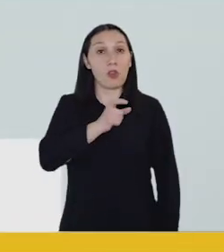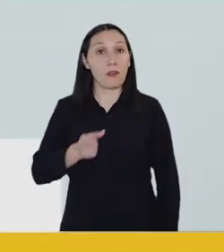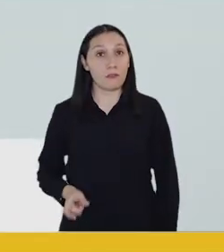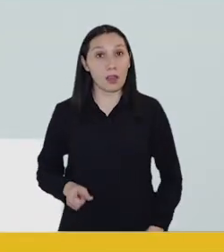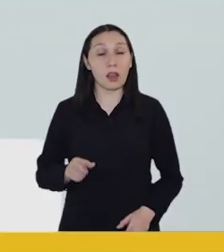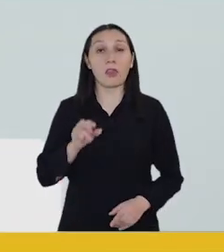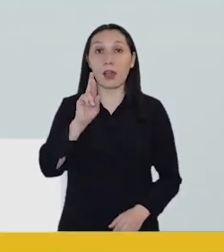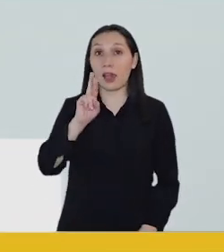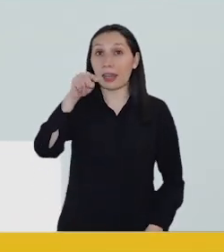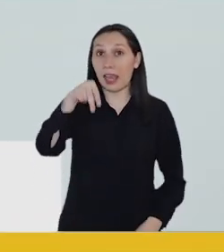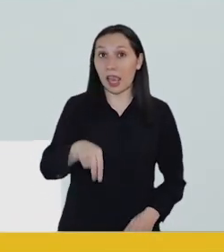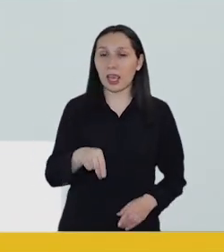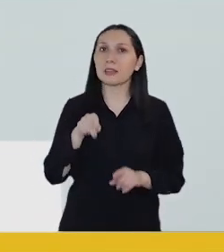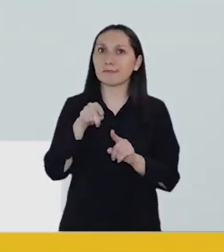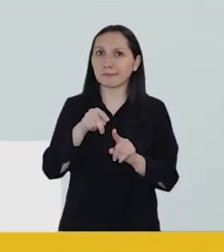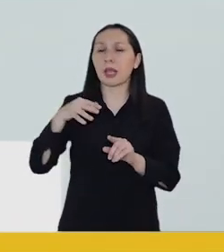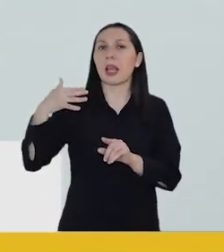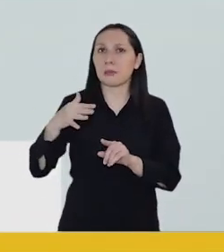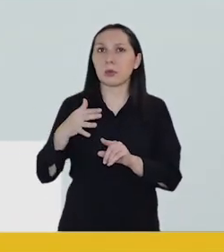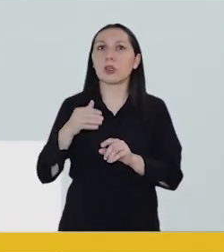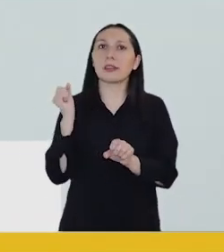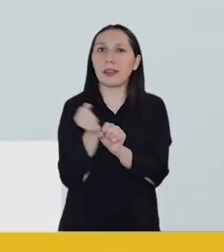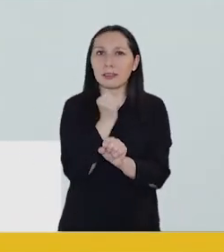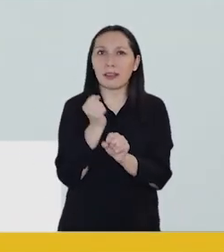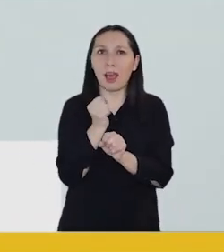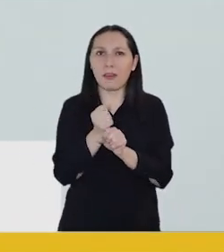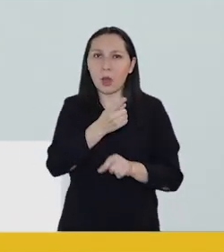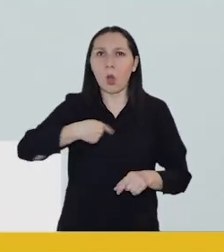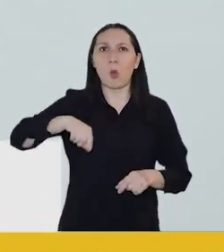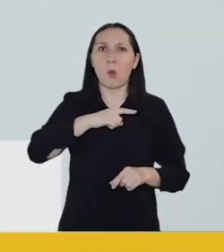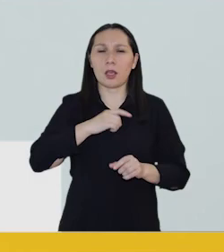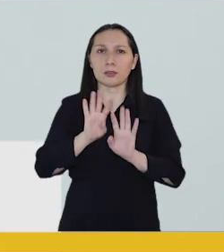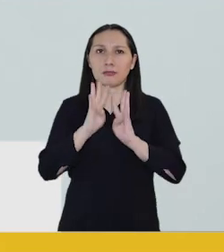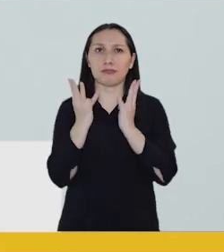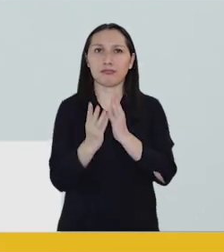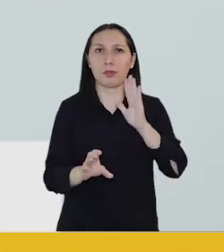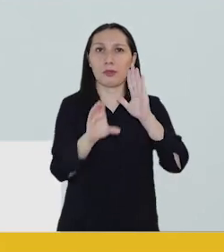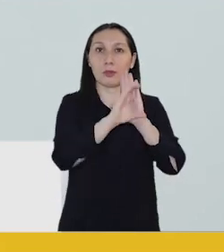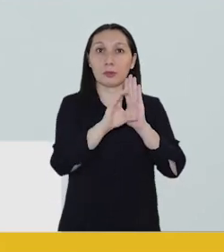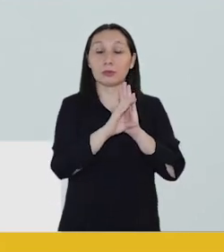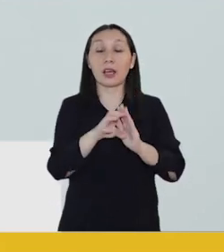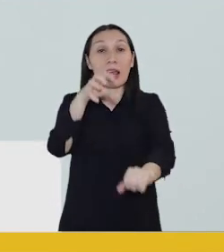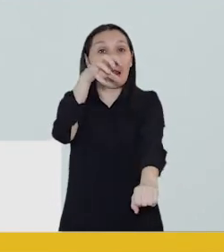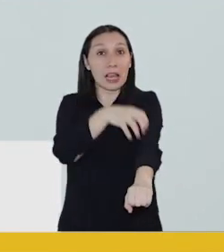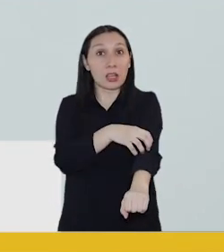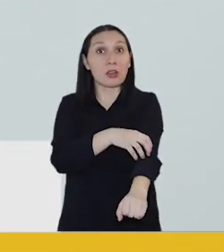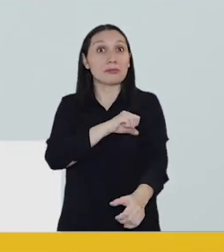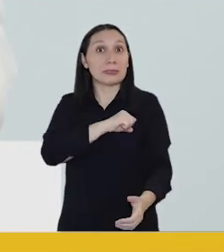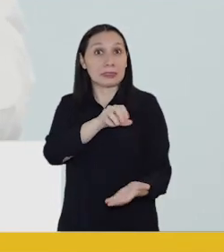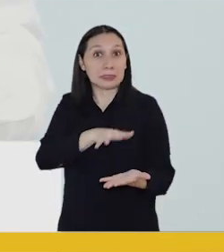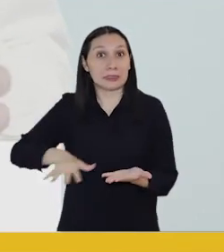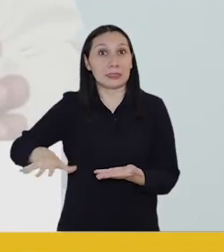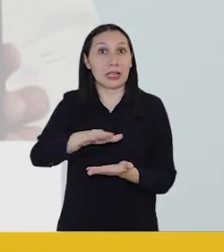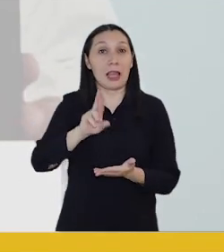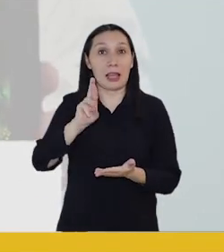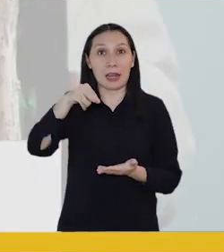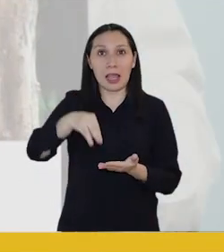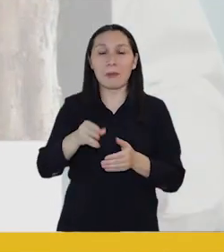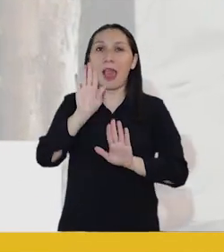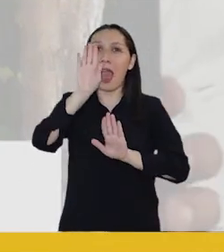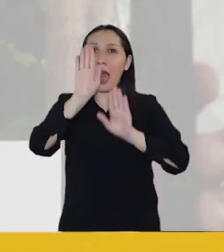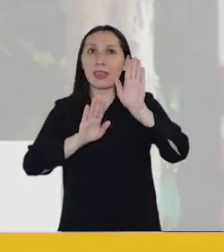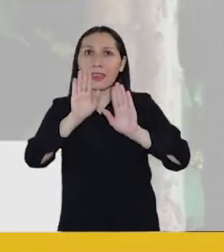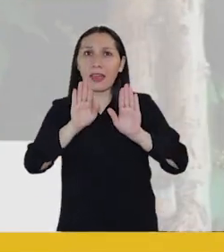Los gobernadores de R.N. serán claves en el trabajo de nuestros constituyentes. En la región metropolitana,